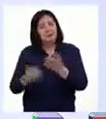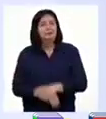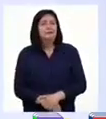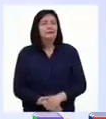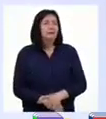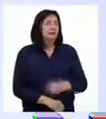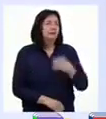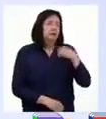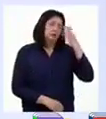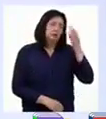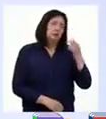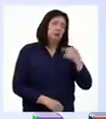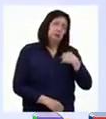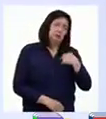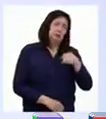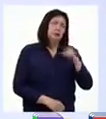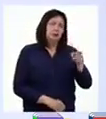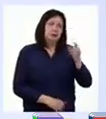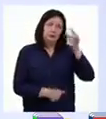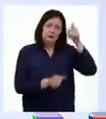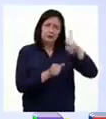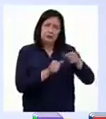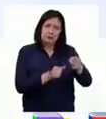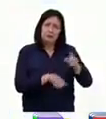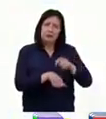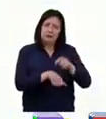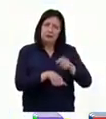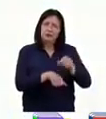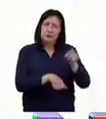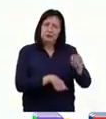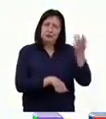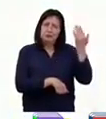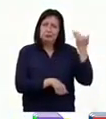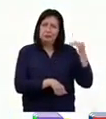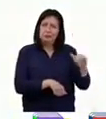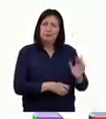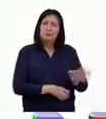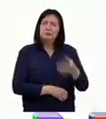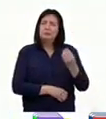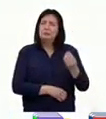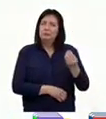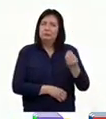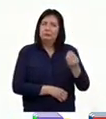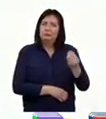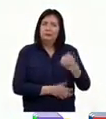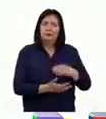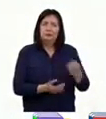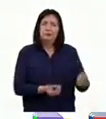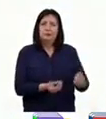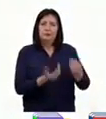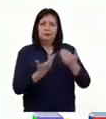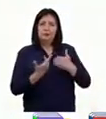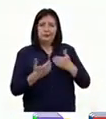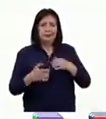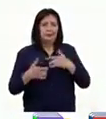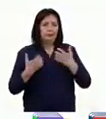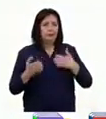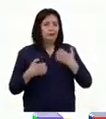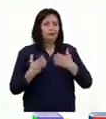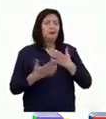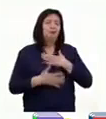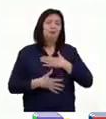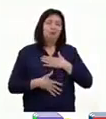Yo creo que recuerda esos momentos porque le generaron emociones